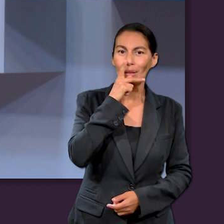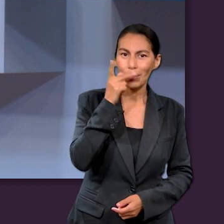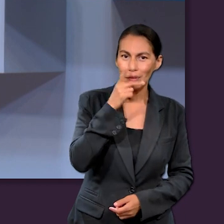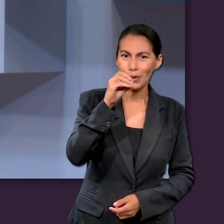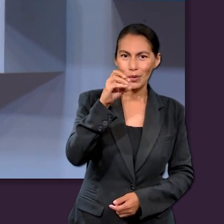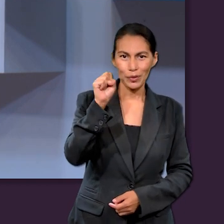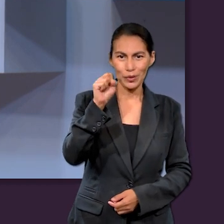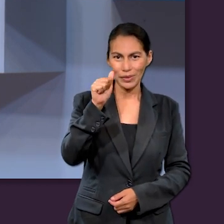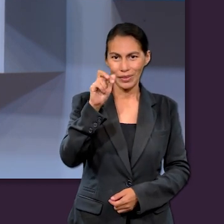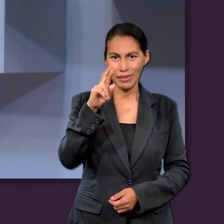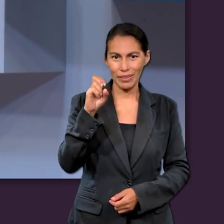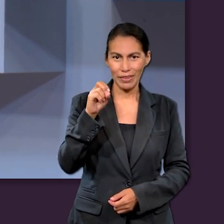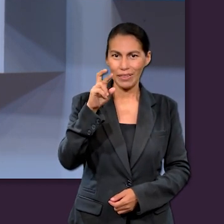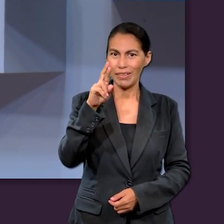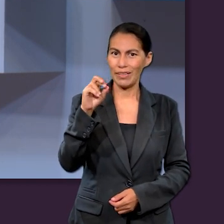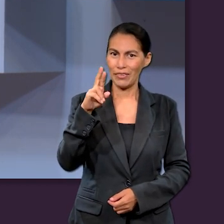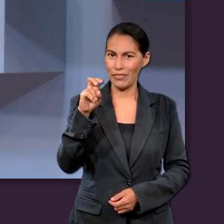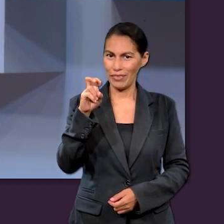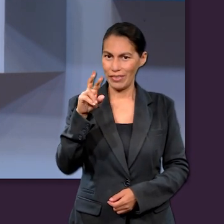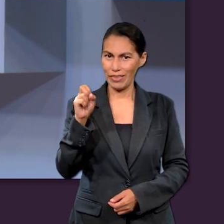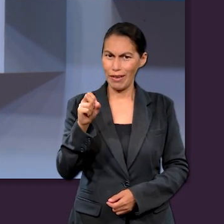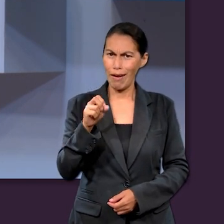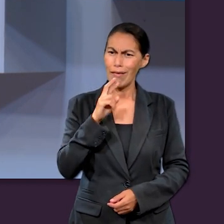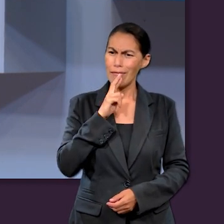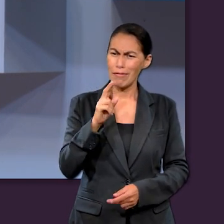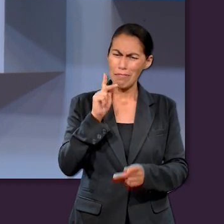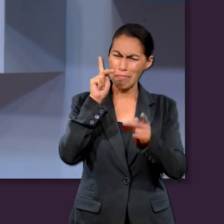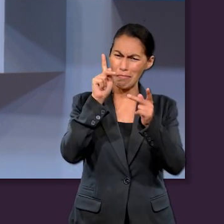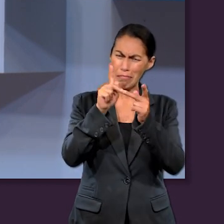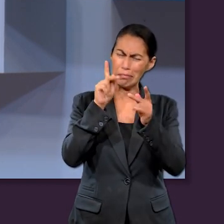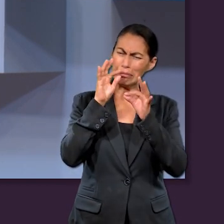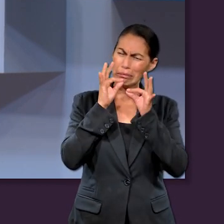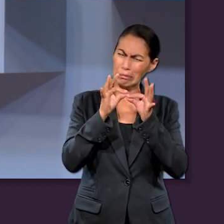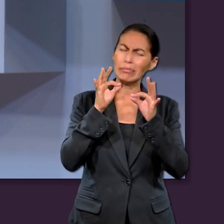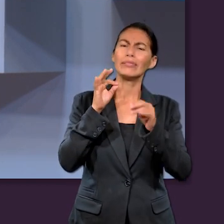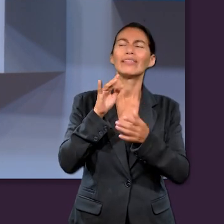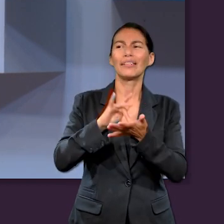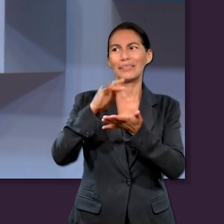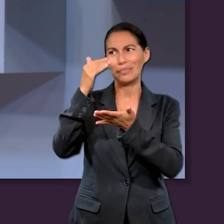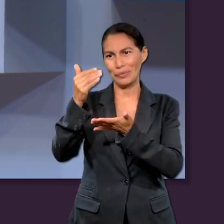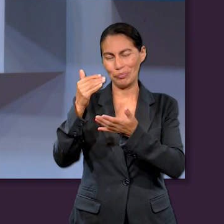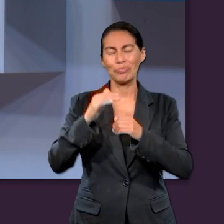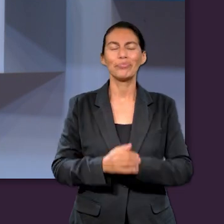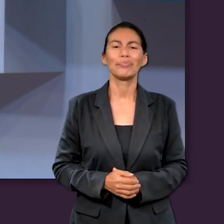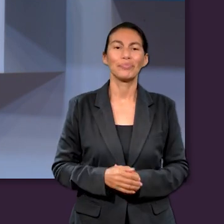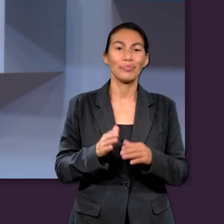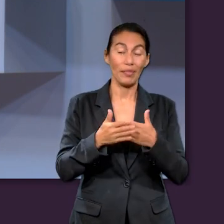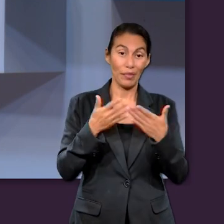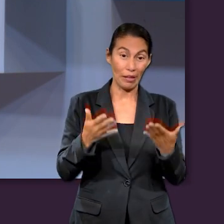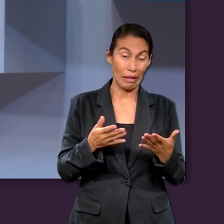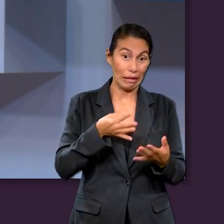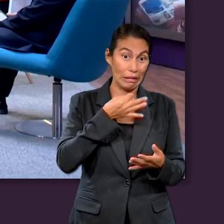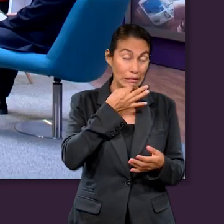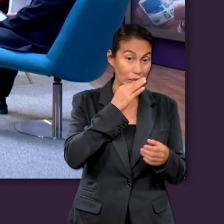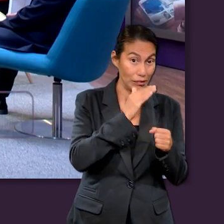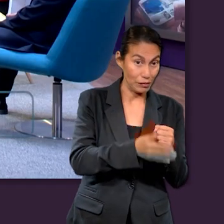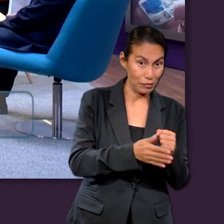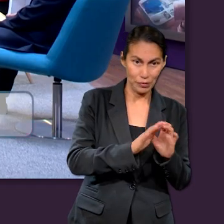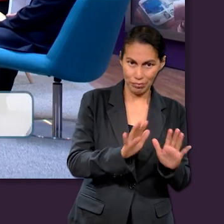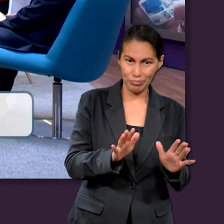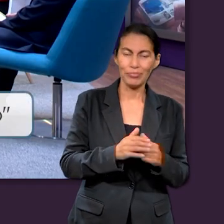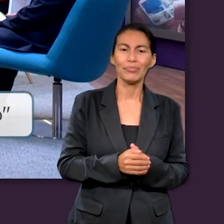Agradecemos al pastor Oscar Rivera por su respuesta tan precisa. Y vamos acercándonos a la parte final de